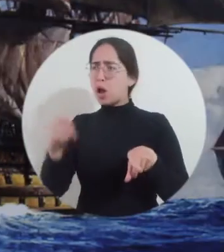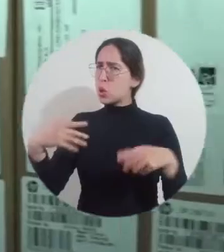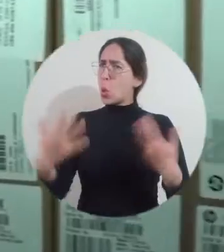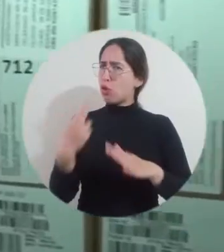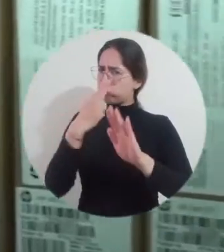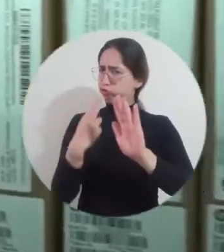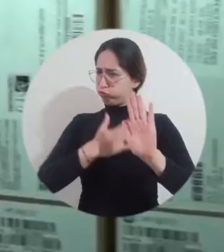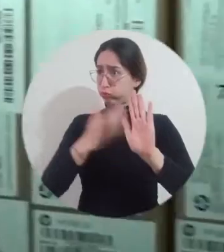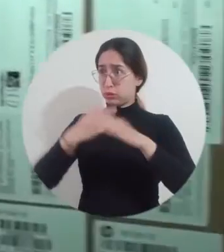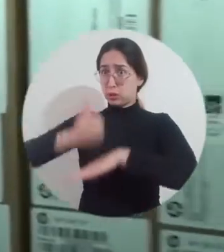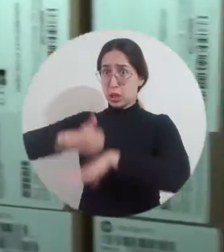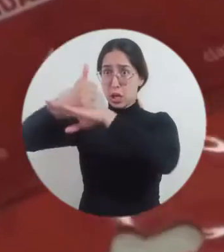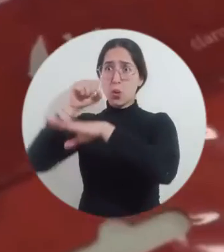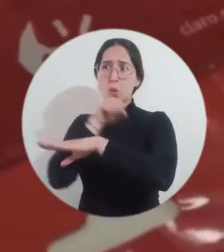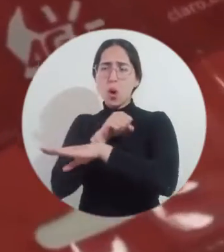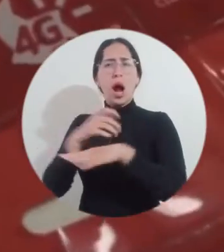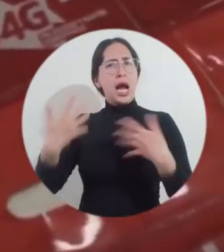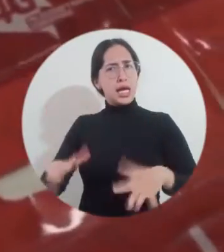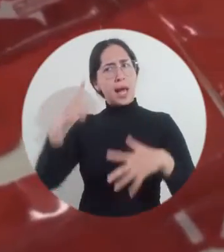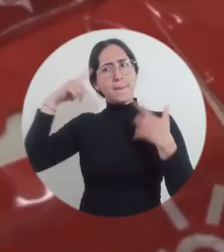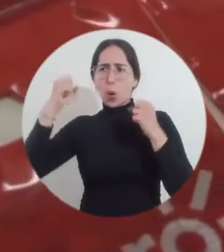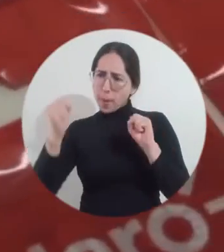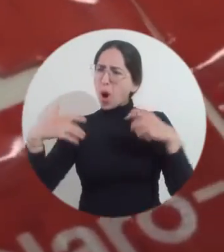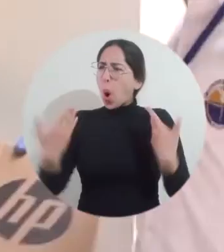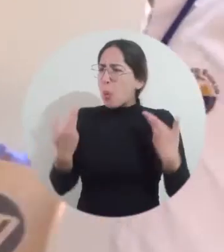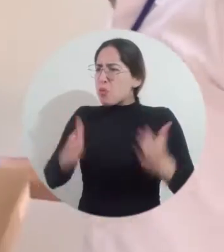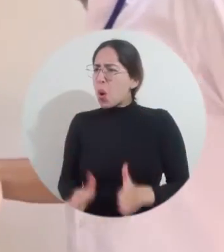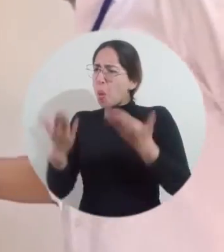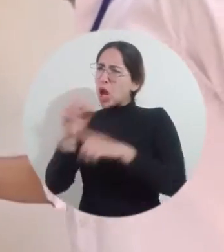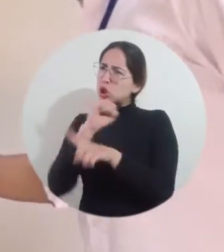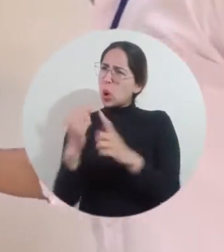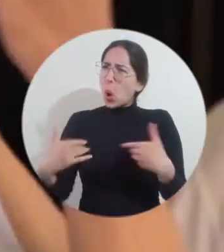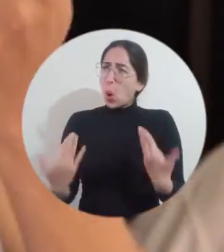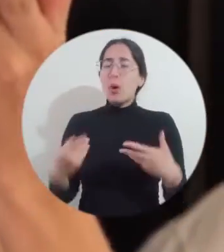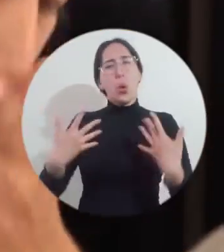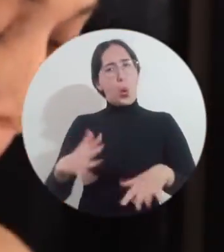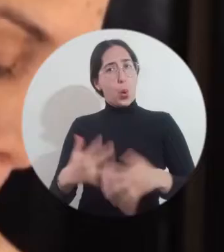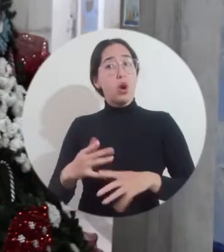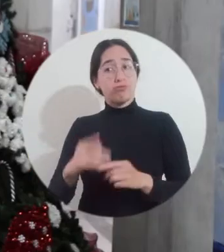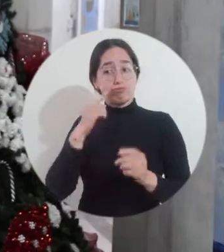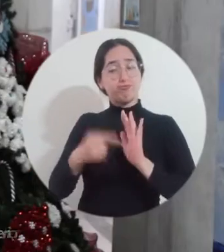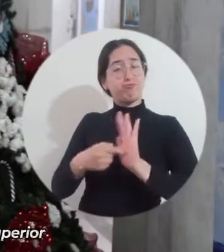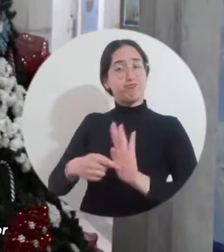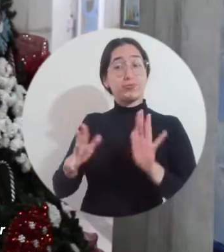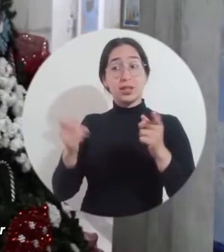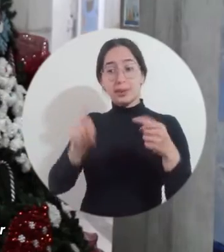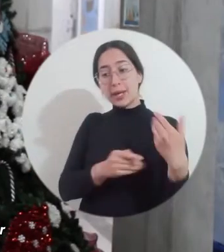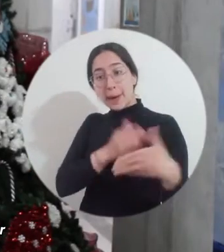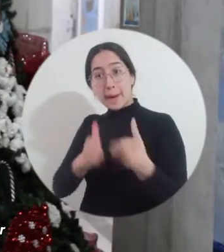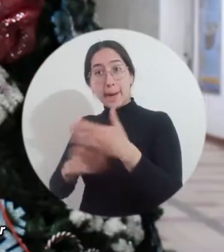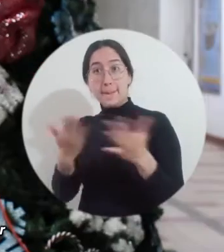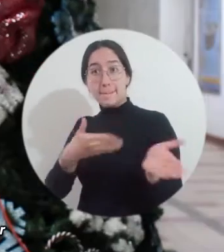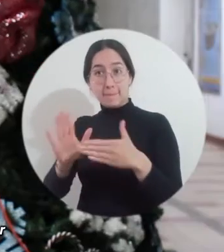Siempre Unimatalena, en cabeza del señor Rector, estado ahí preocupada por el bienestar social. El avance en todo el tema del plan de desarrollo